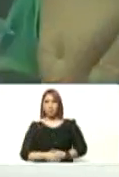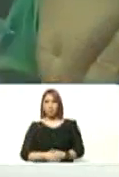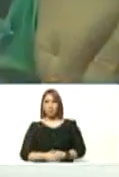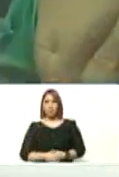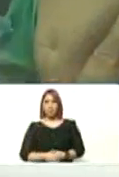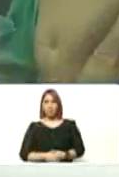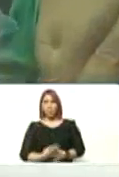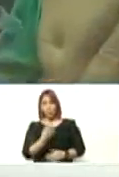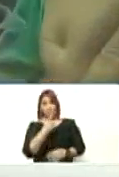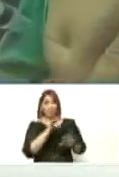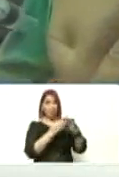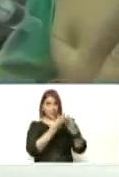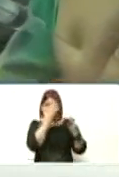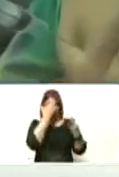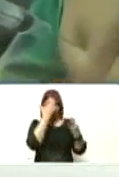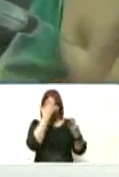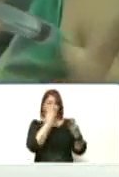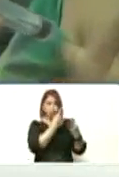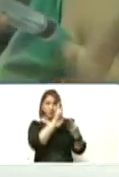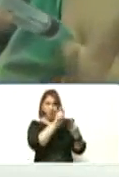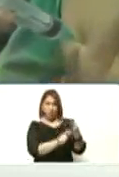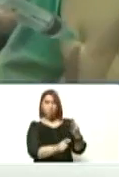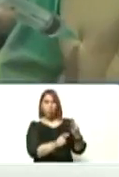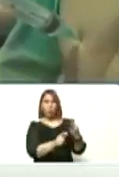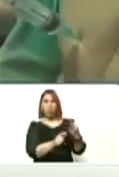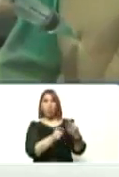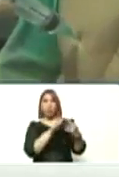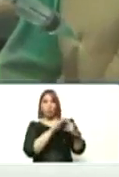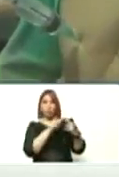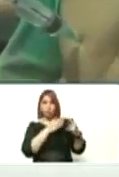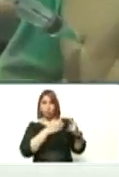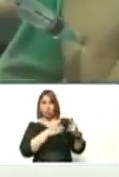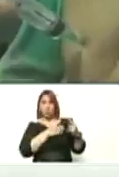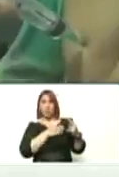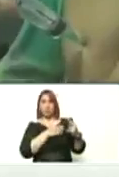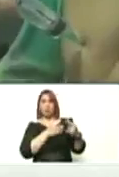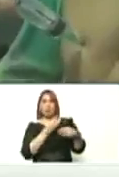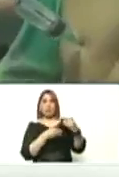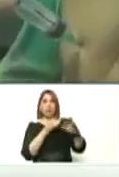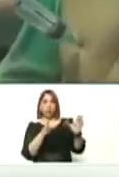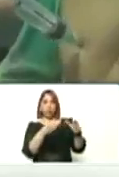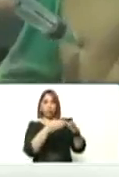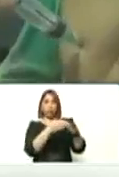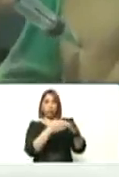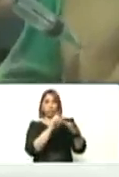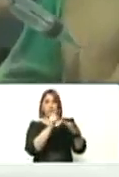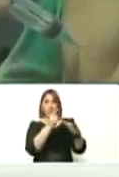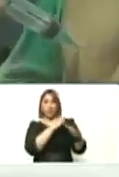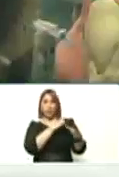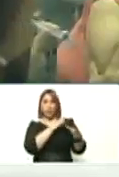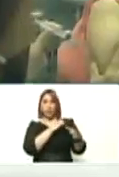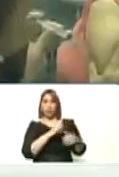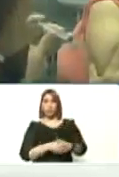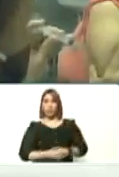de una familia de una persona conocida bueno hicieron una reunión el primero de enero